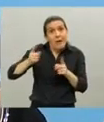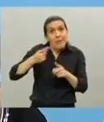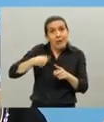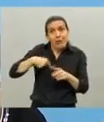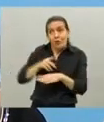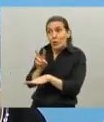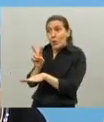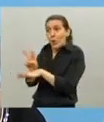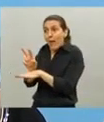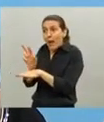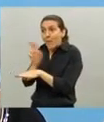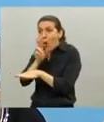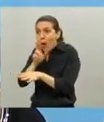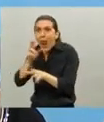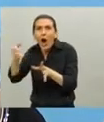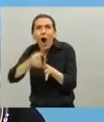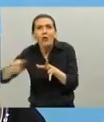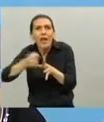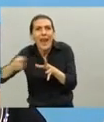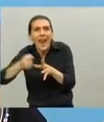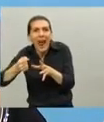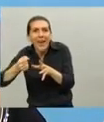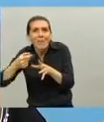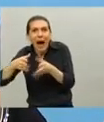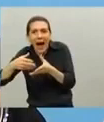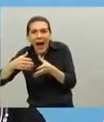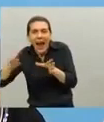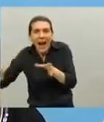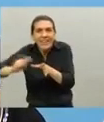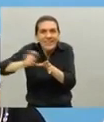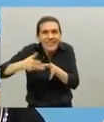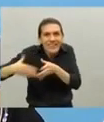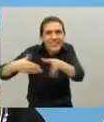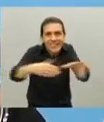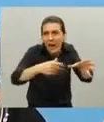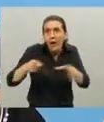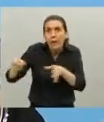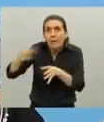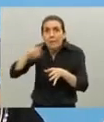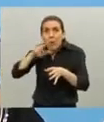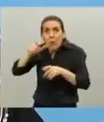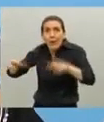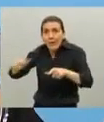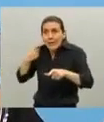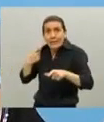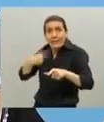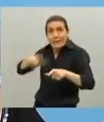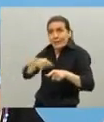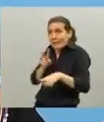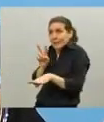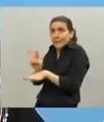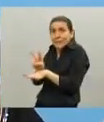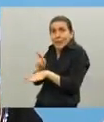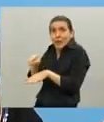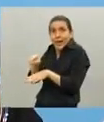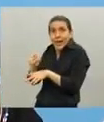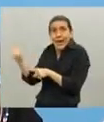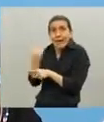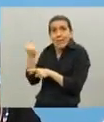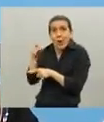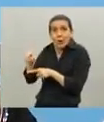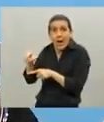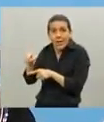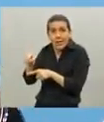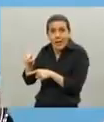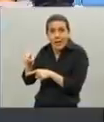de las que cocinan para el barrio. Protegerlas, porque son muy importantes en este tiempo. Con lo cual, vamos